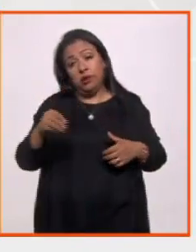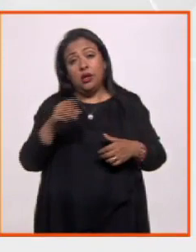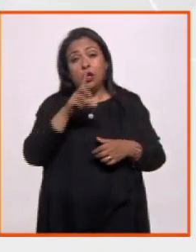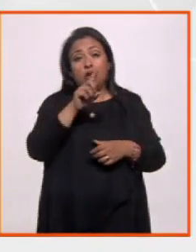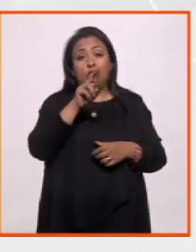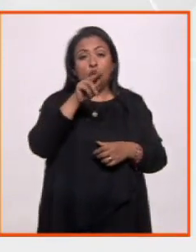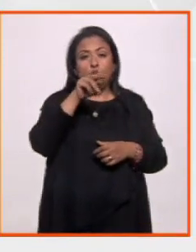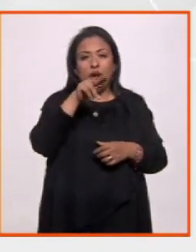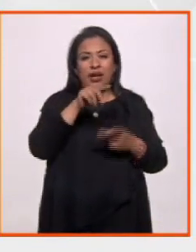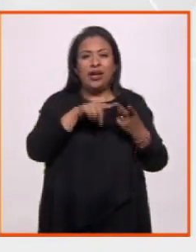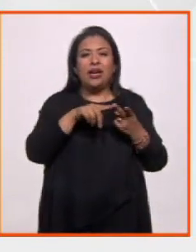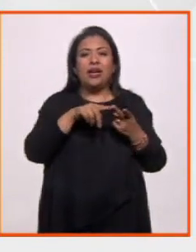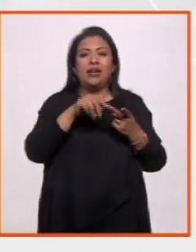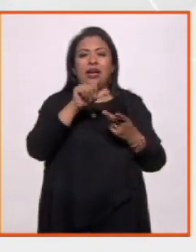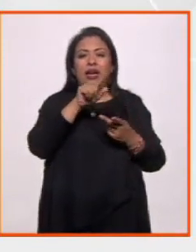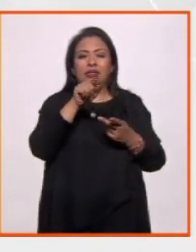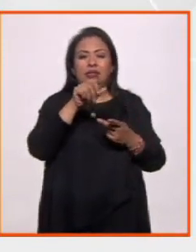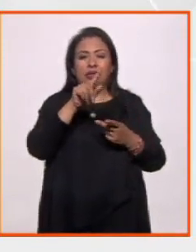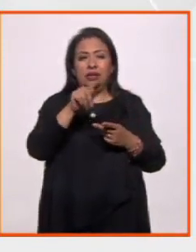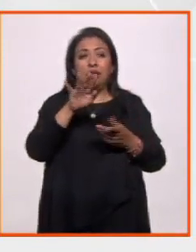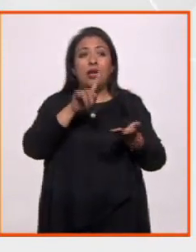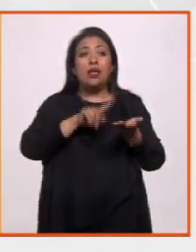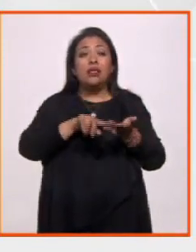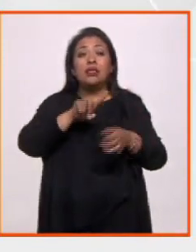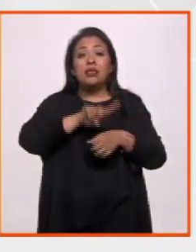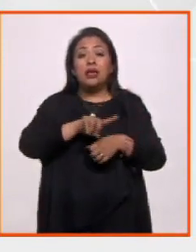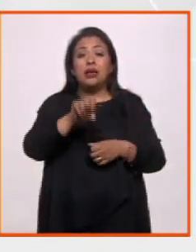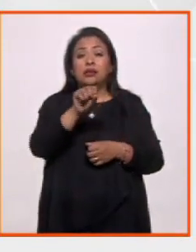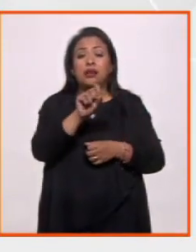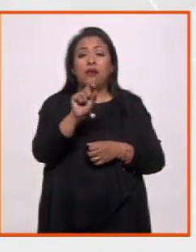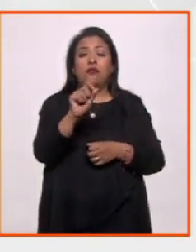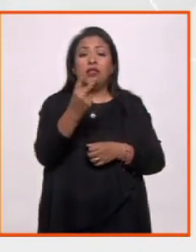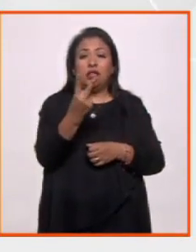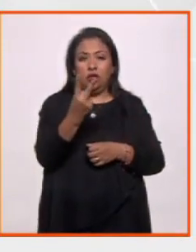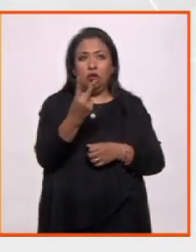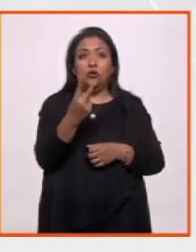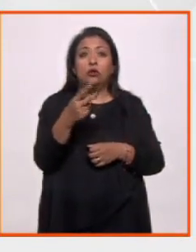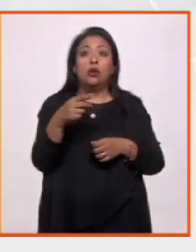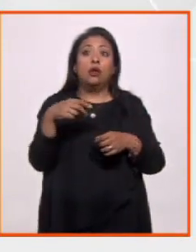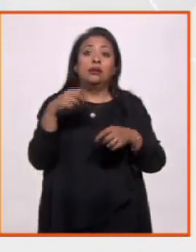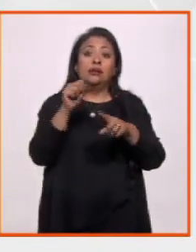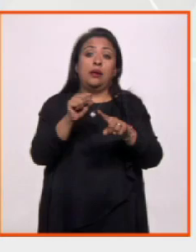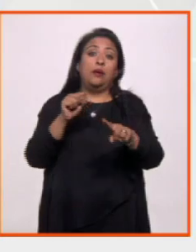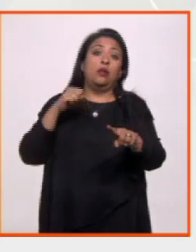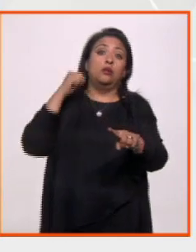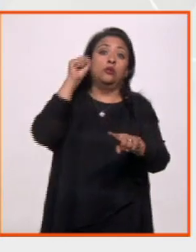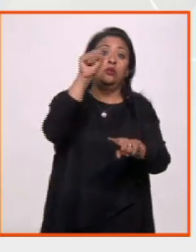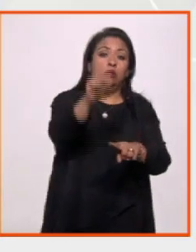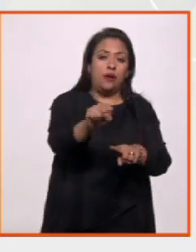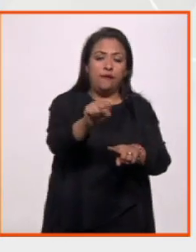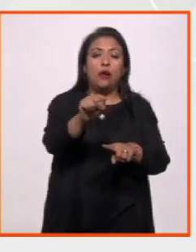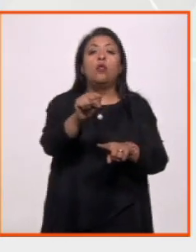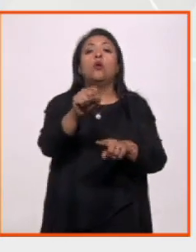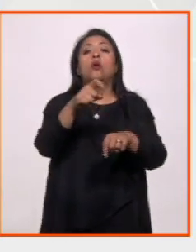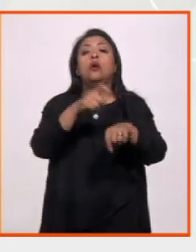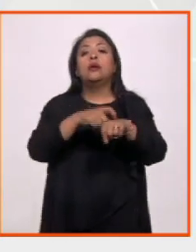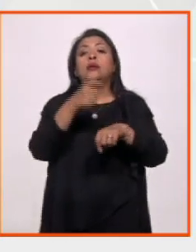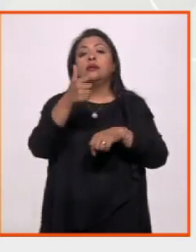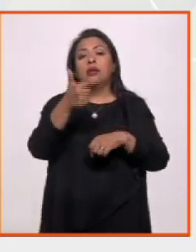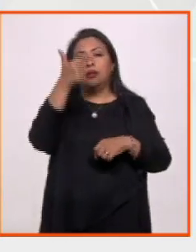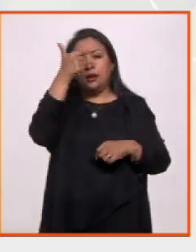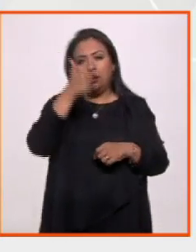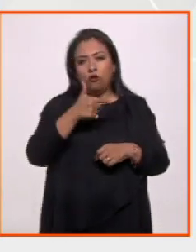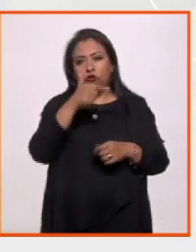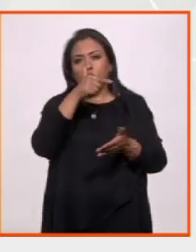Dwayne Accent y la Orquesta de Cámara de Bellas Artes, se presenta el sábado 22, es decir, de mañana, en una semana, a las 7 de